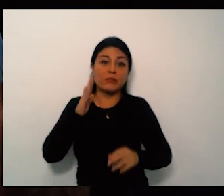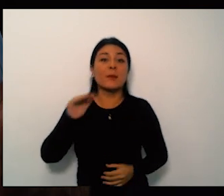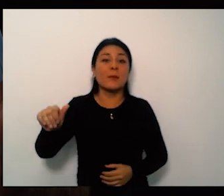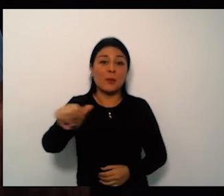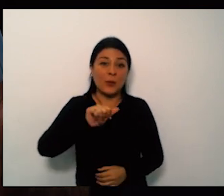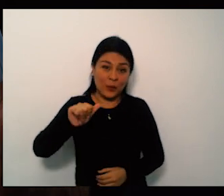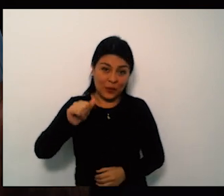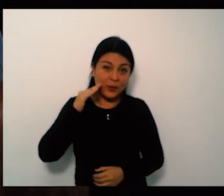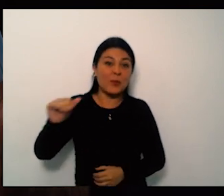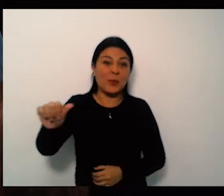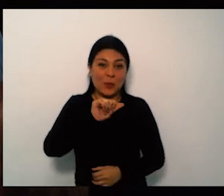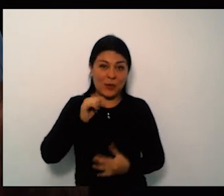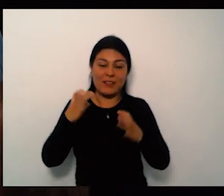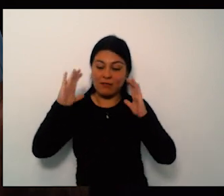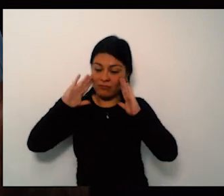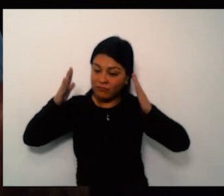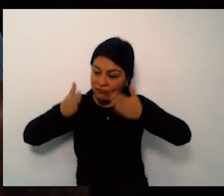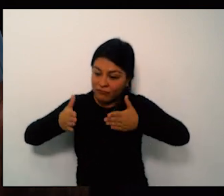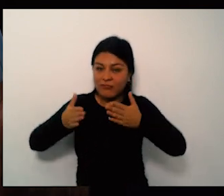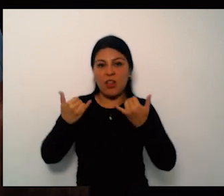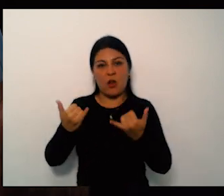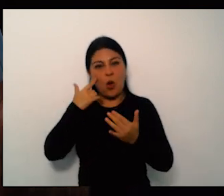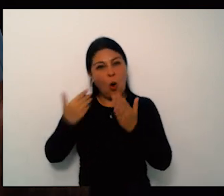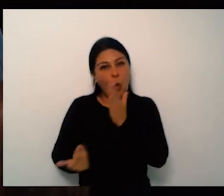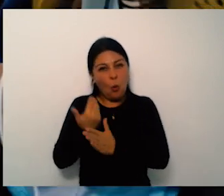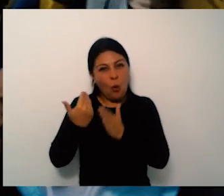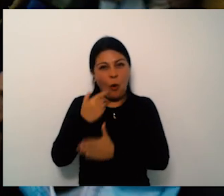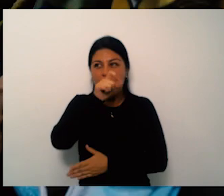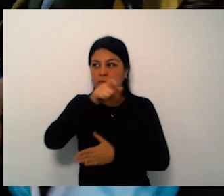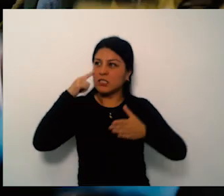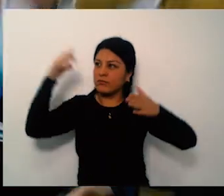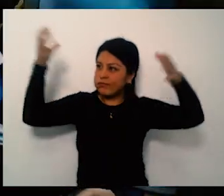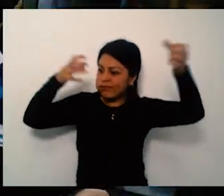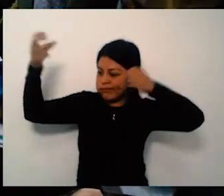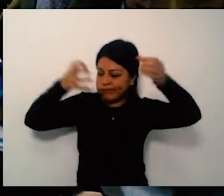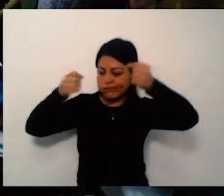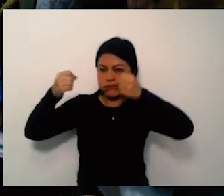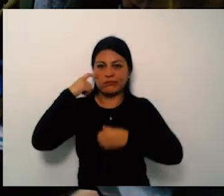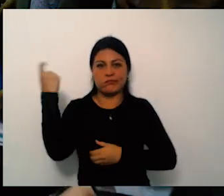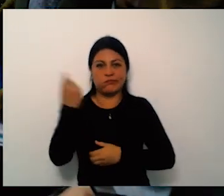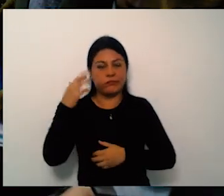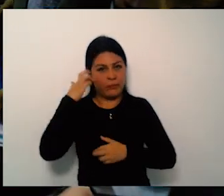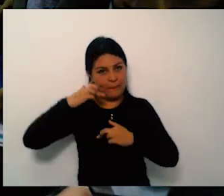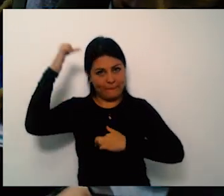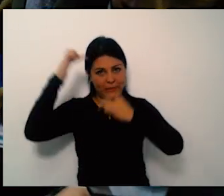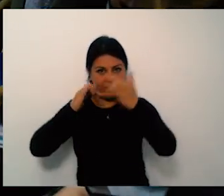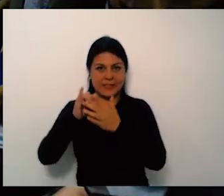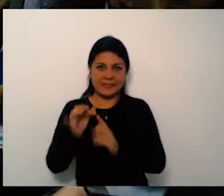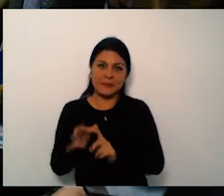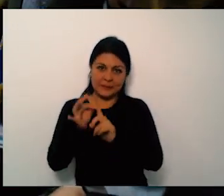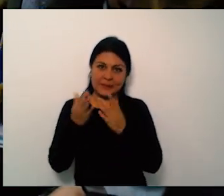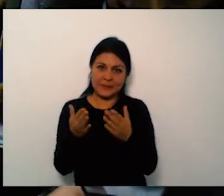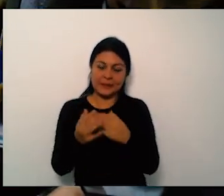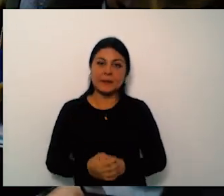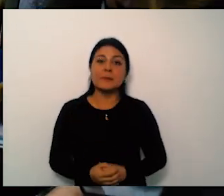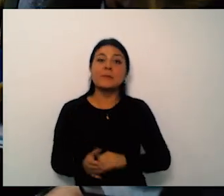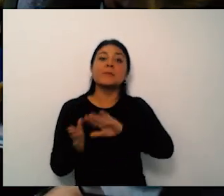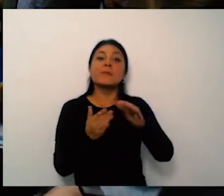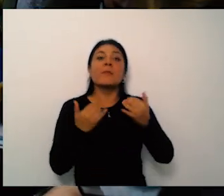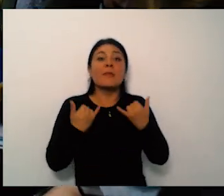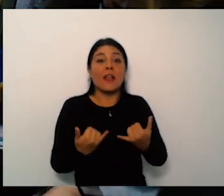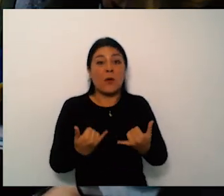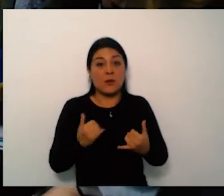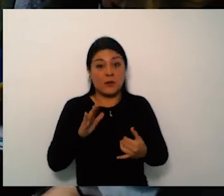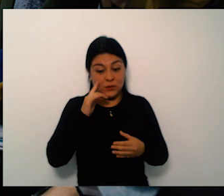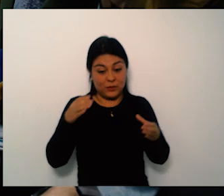que tenemos en este momento en la Surrexur porque ella fue la que tomó la decisión política de que se hicieran estas